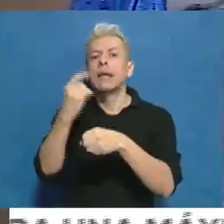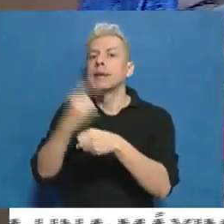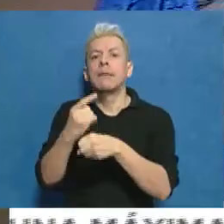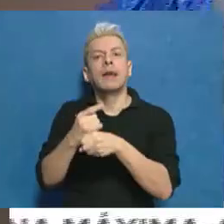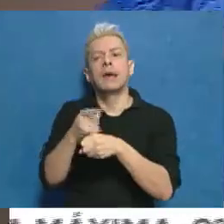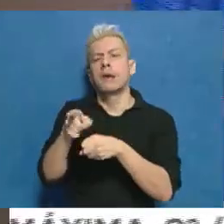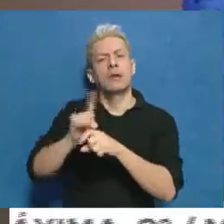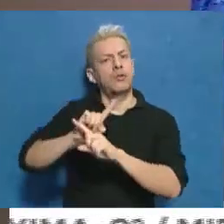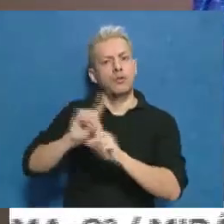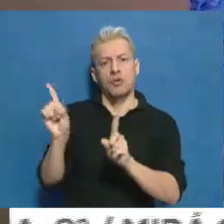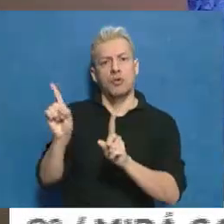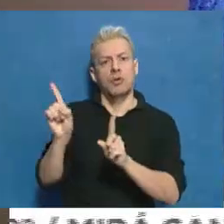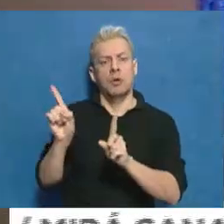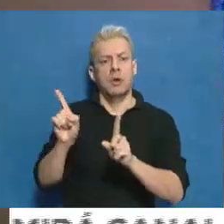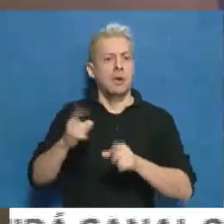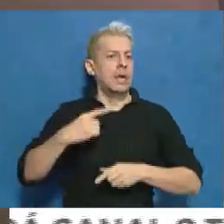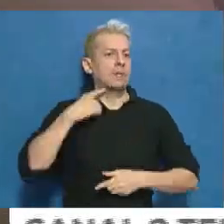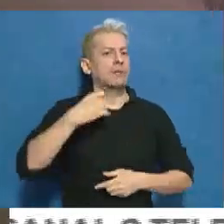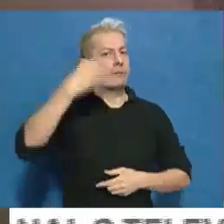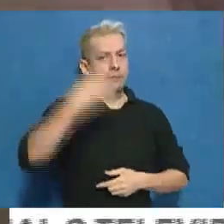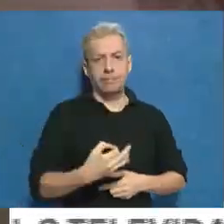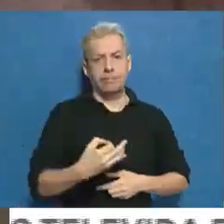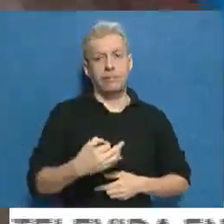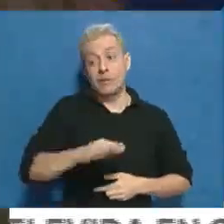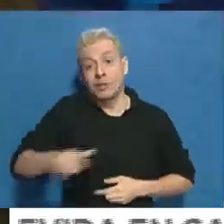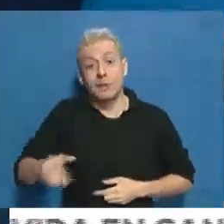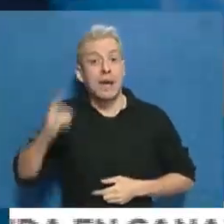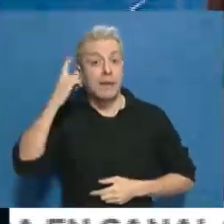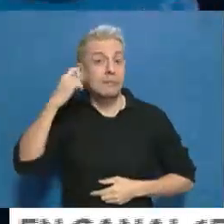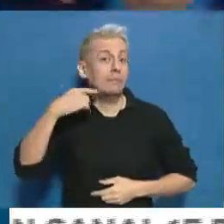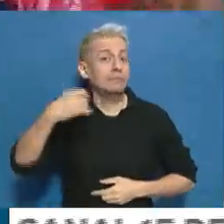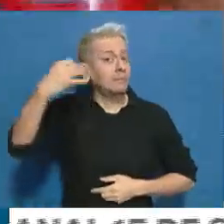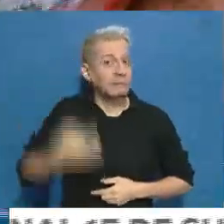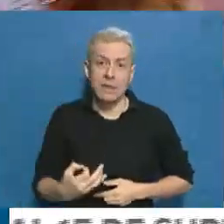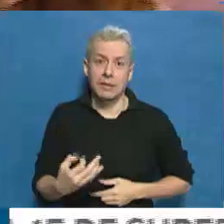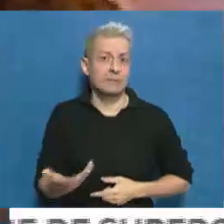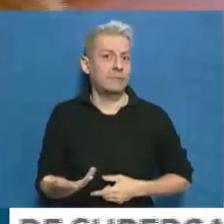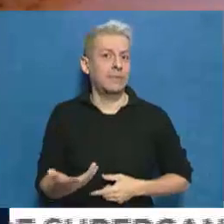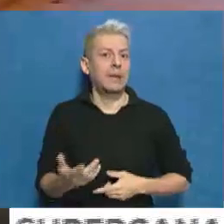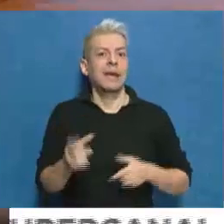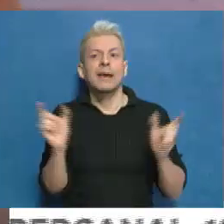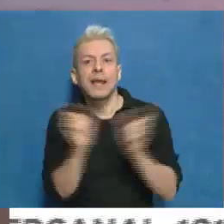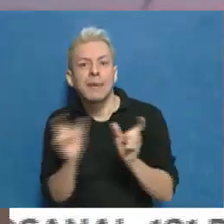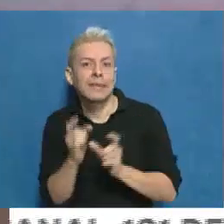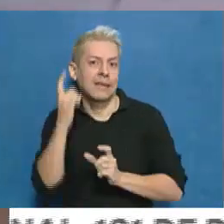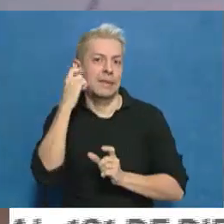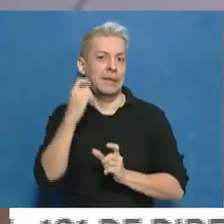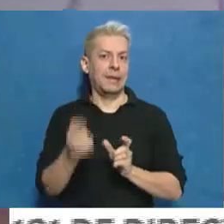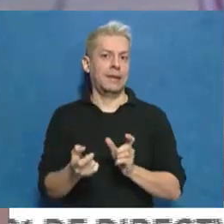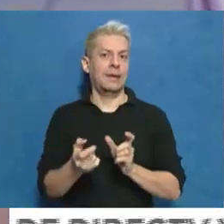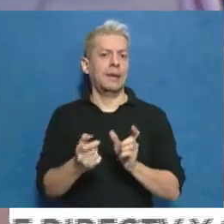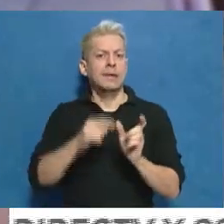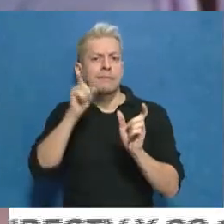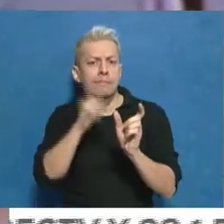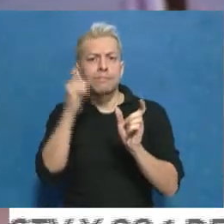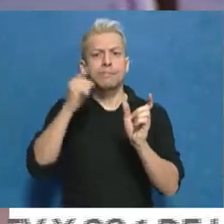utilicemos lo que marca la Real Academia Española porque los chicos están en formación, tienen que aprender el lenguaje, tienen que aprender gramática, tienen que aprender ortografía, los